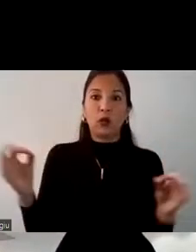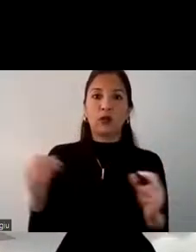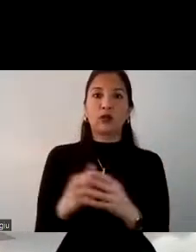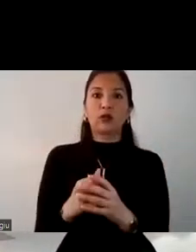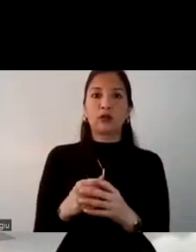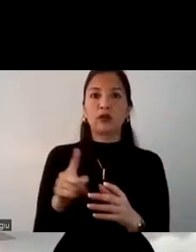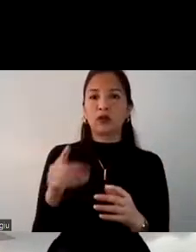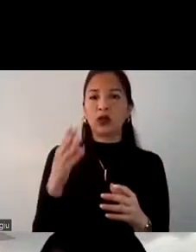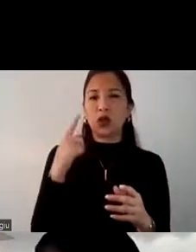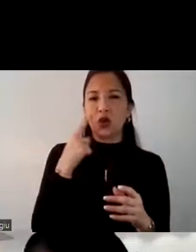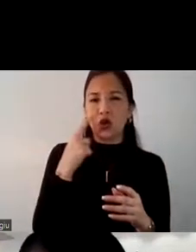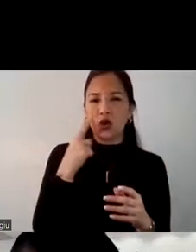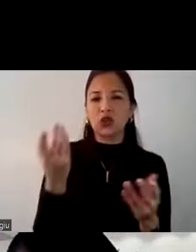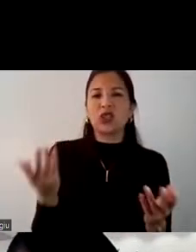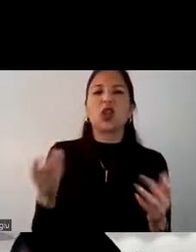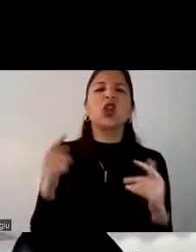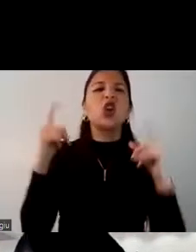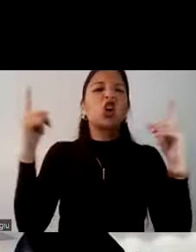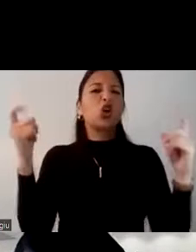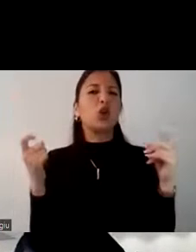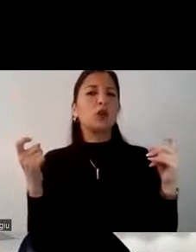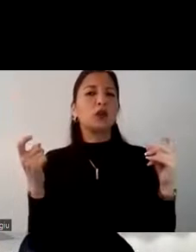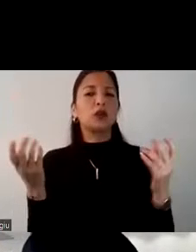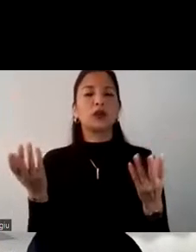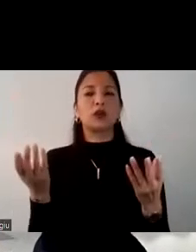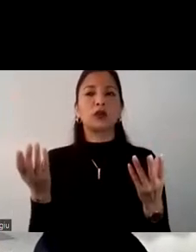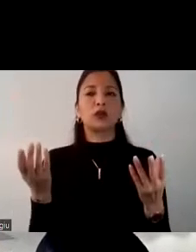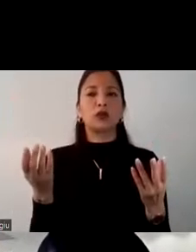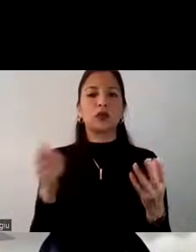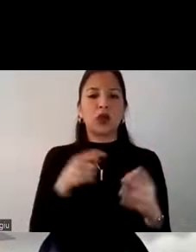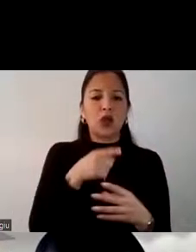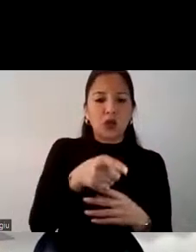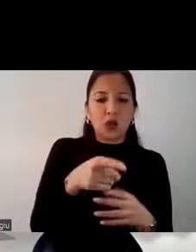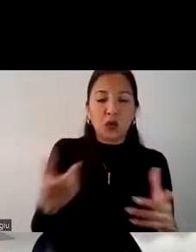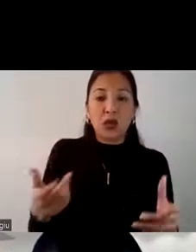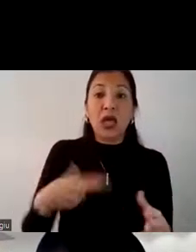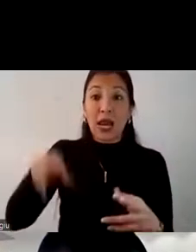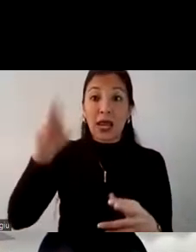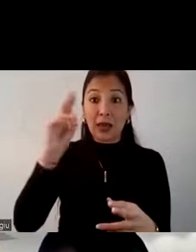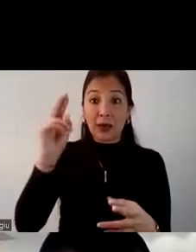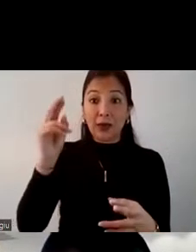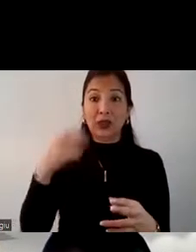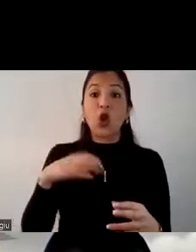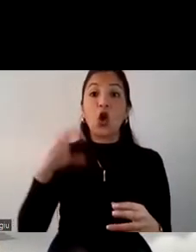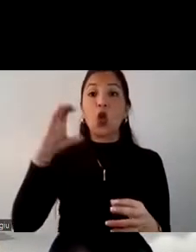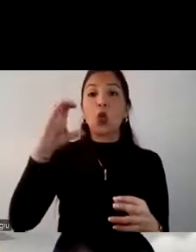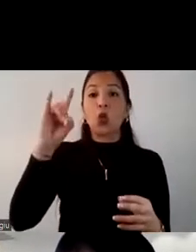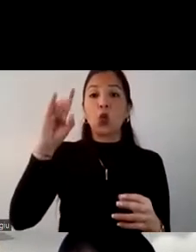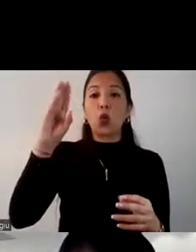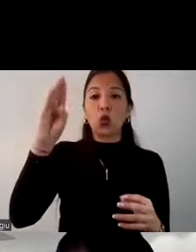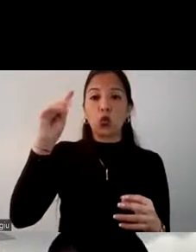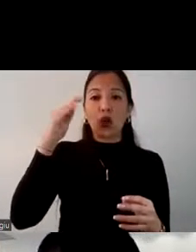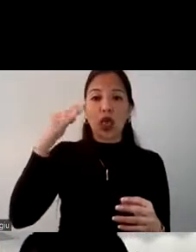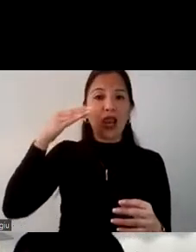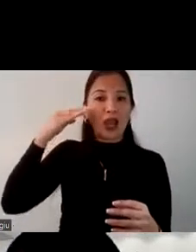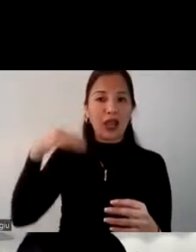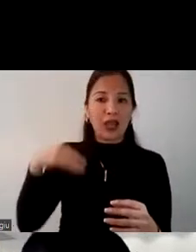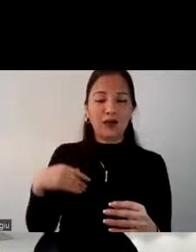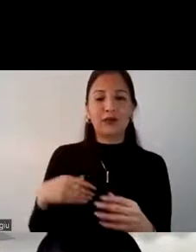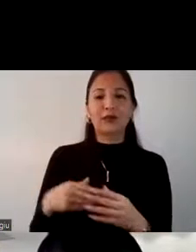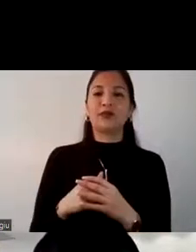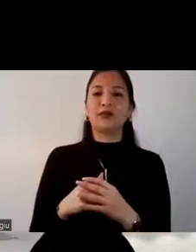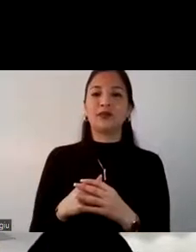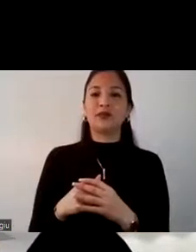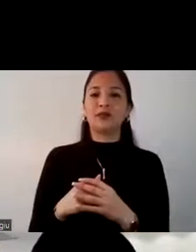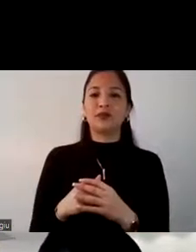todo también cómo es que ese lugar puede representarse culturalmente y ahí es donde vienen las comunidades nativas,